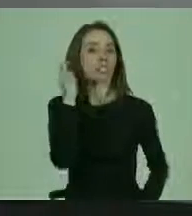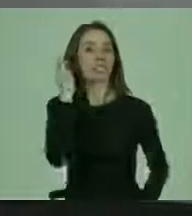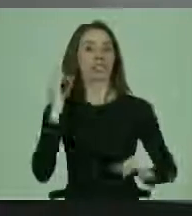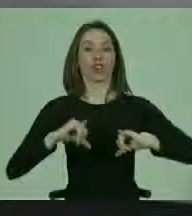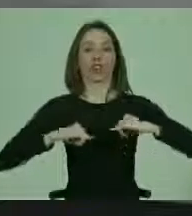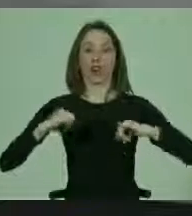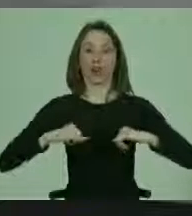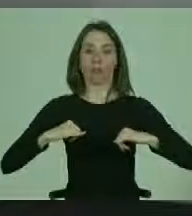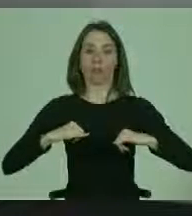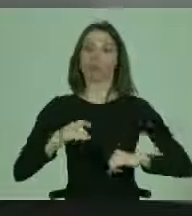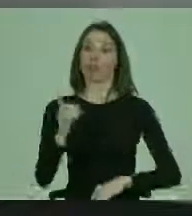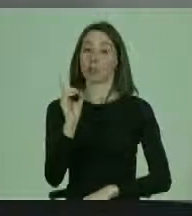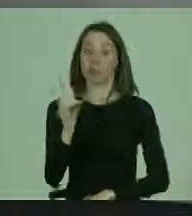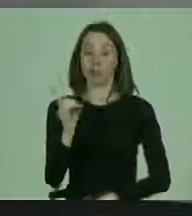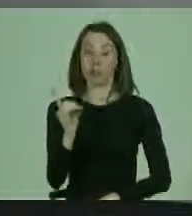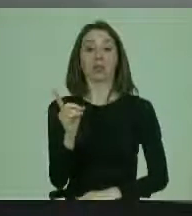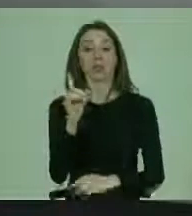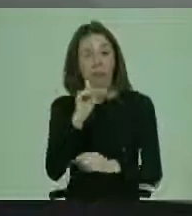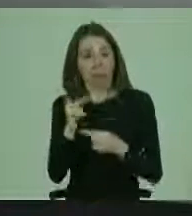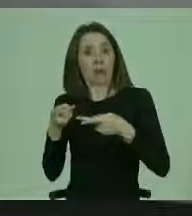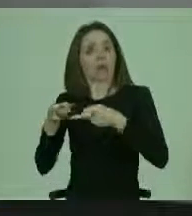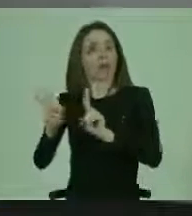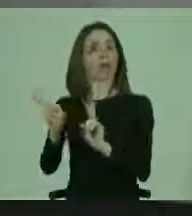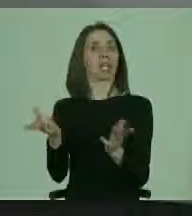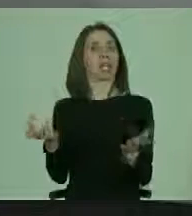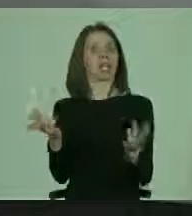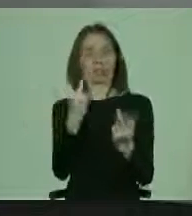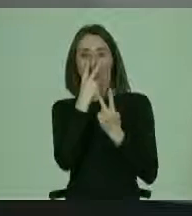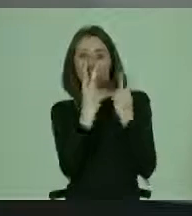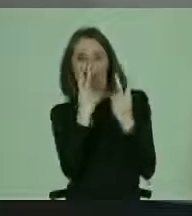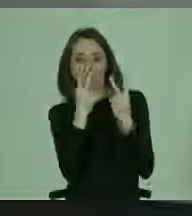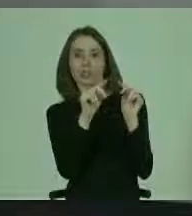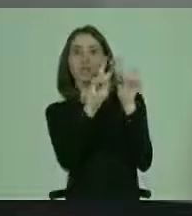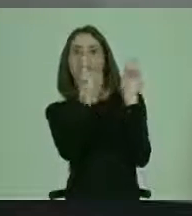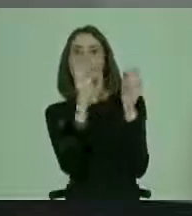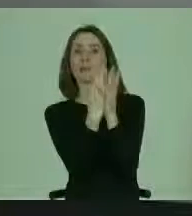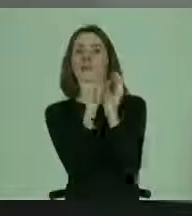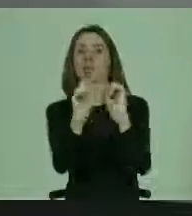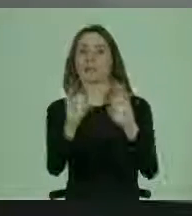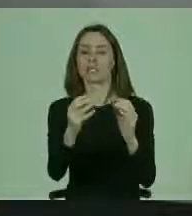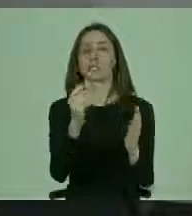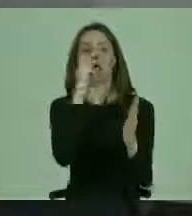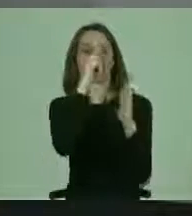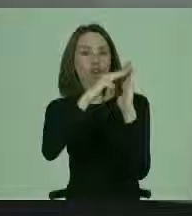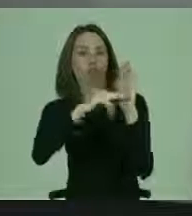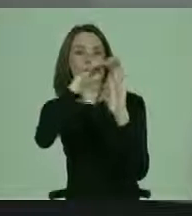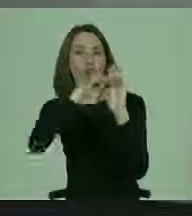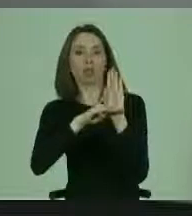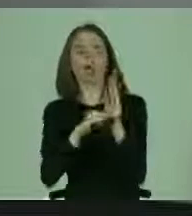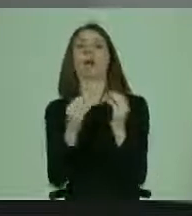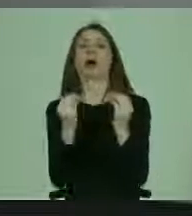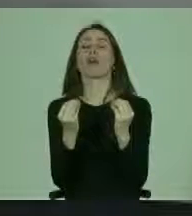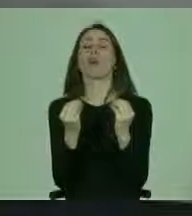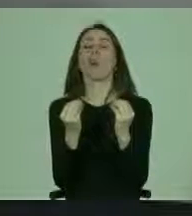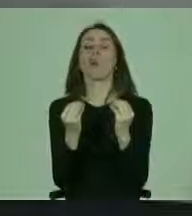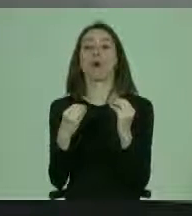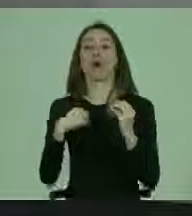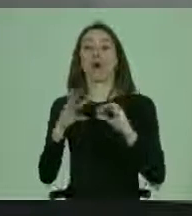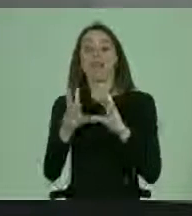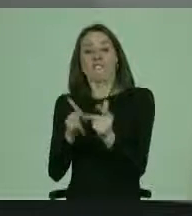jóvenes con discapacidad que tienen perfecto derecho a conocer de estas materias, a los programas de planificación familiar,